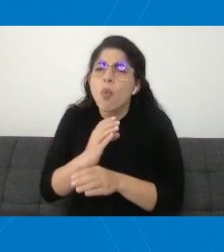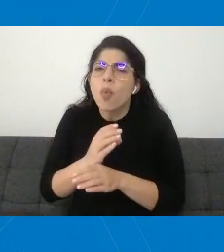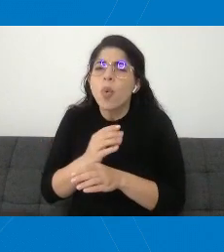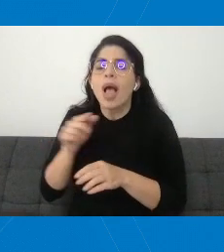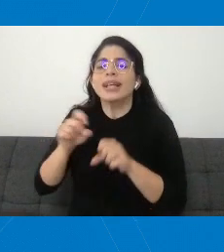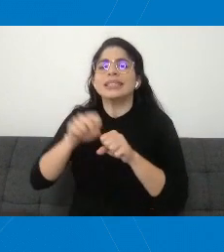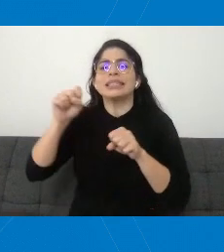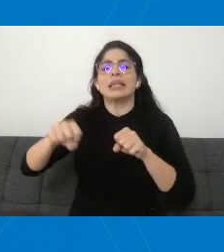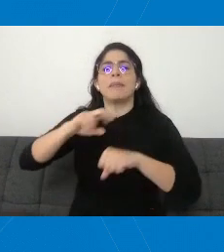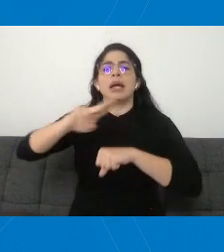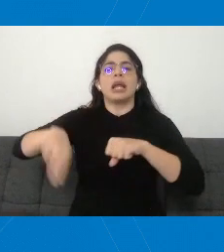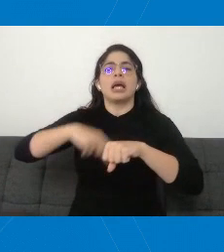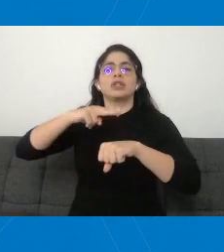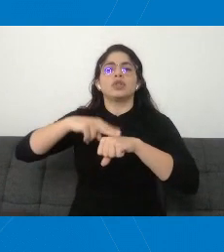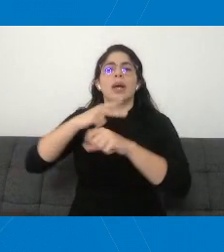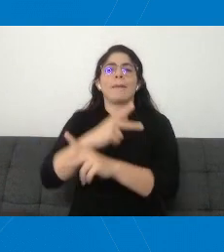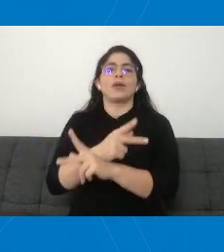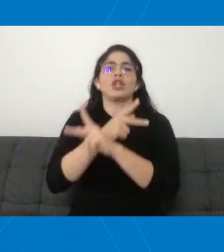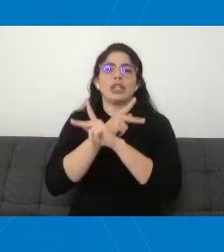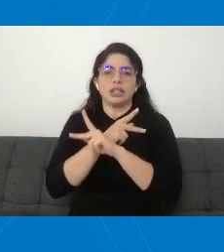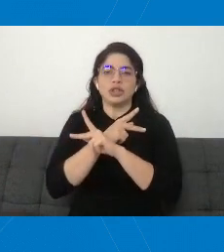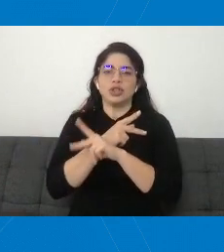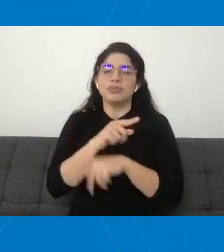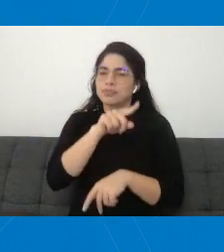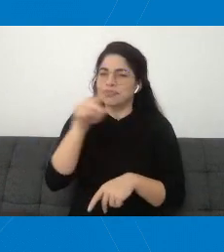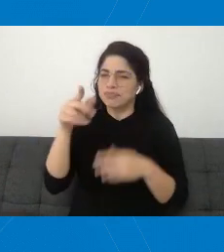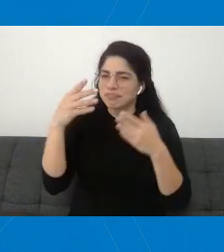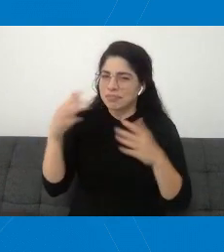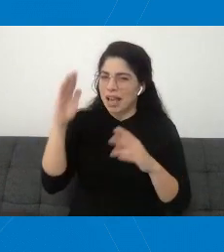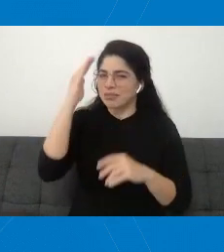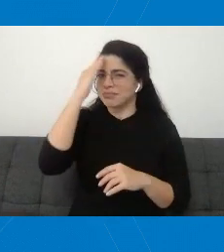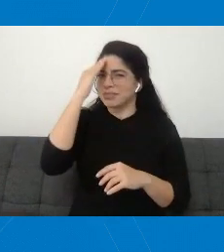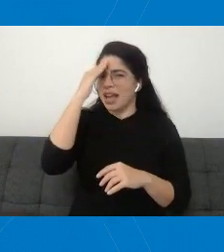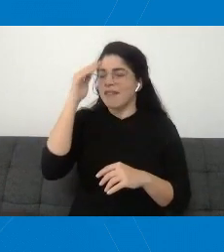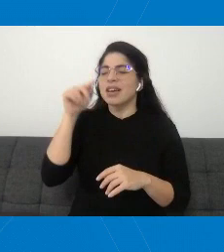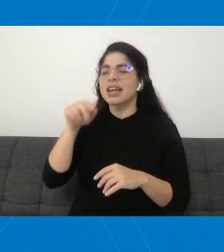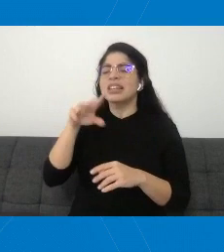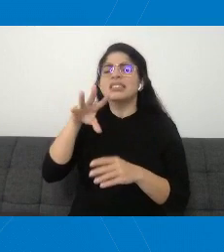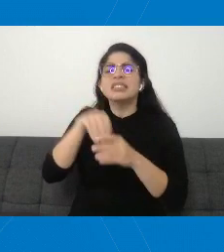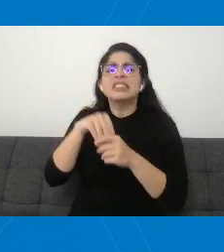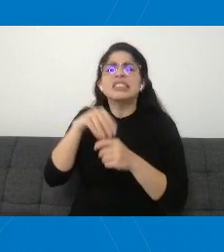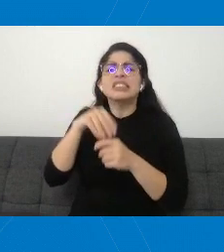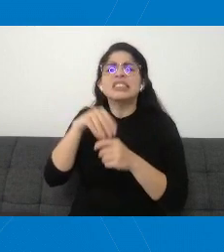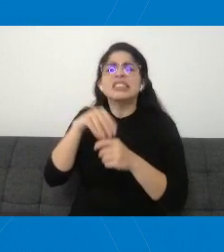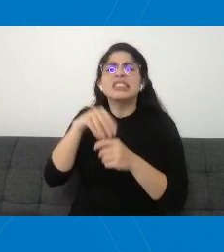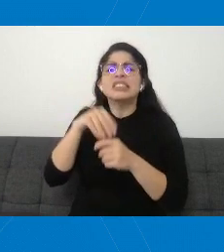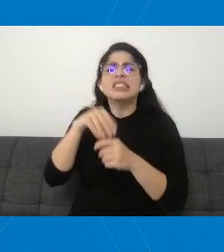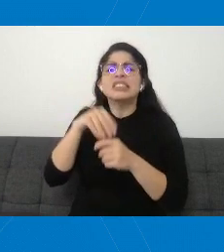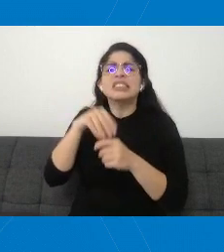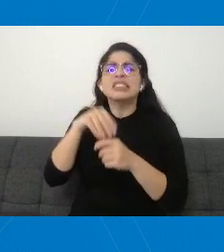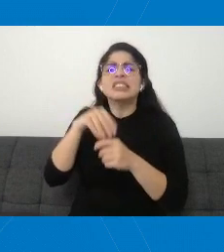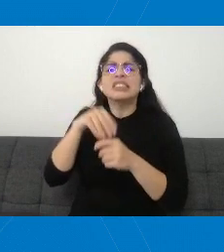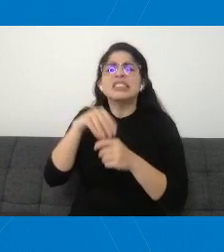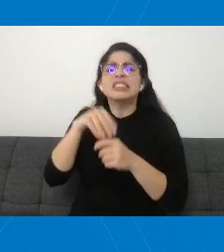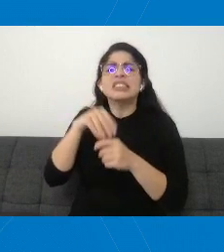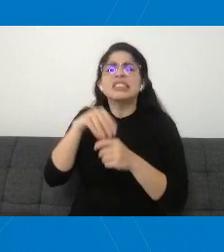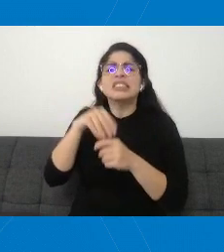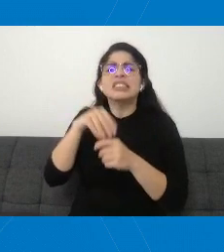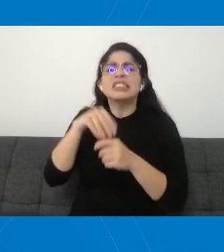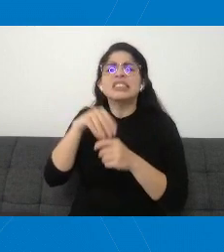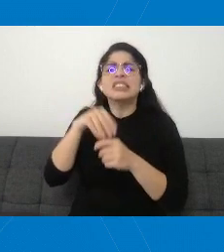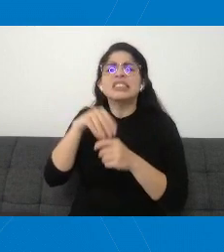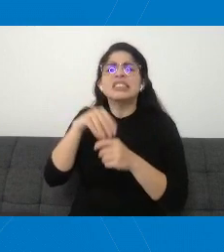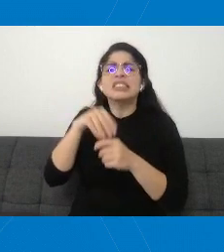Protección que, como todos sabemos, está integrado por el Consejo Nacional de la Niñez y la Adolescencia,